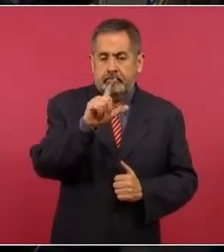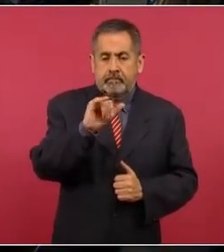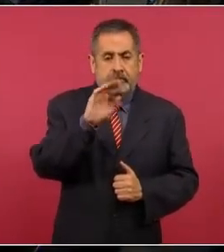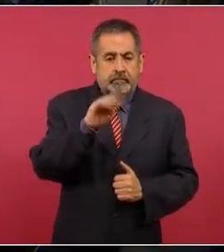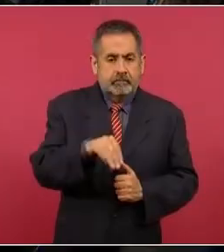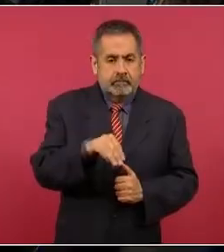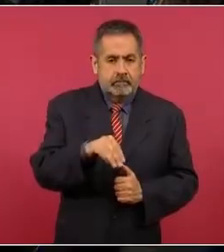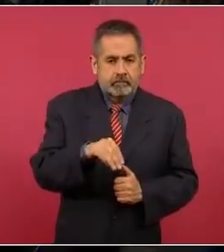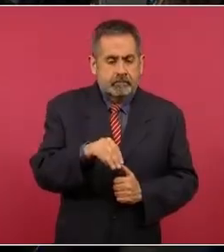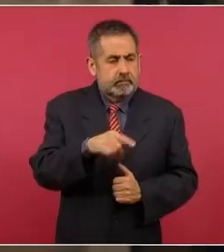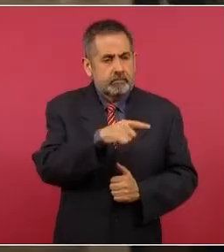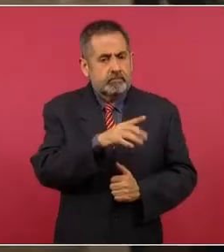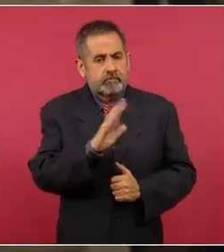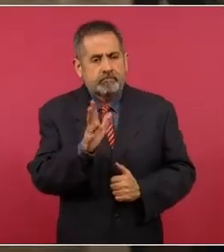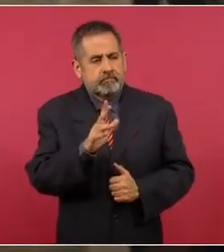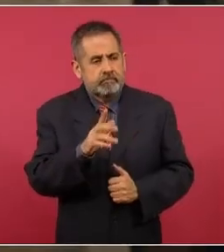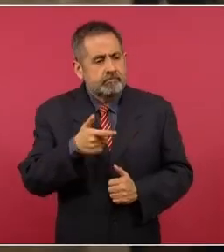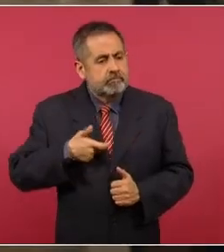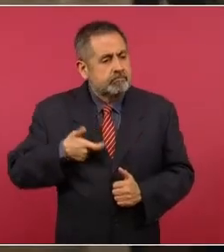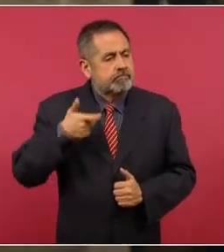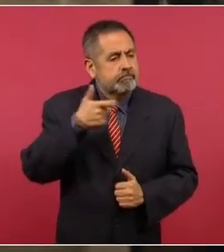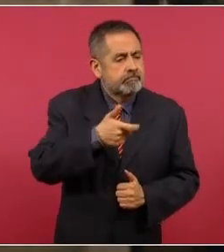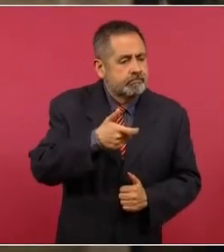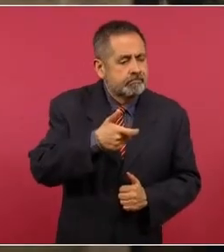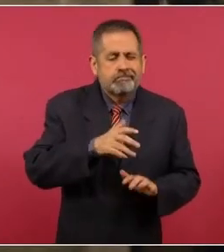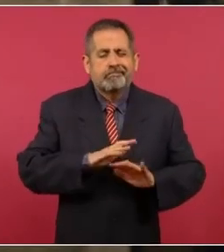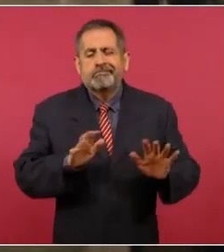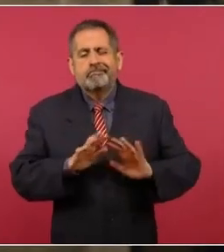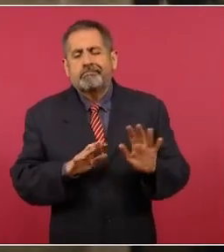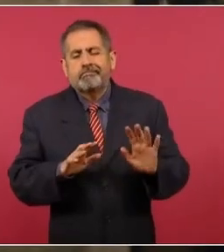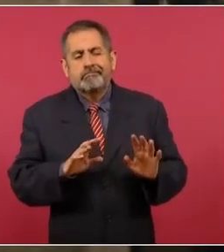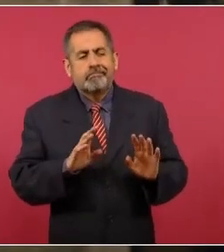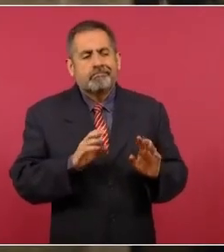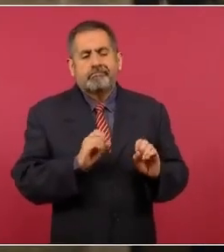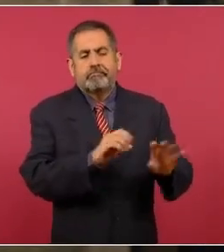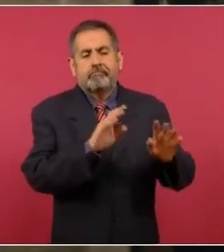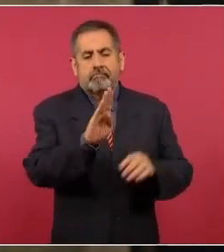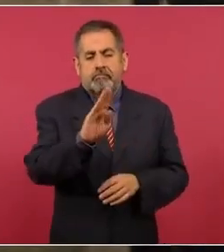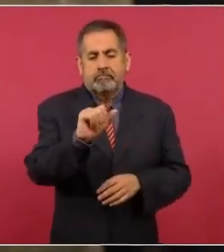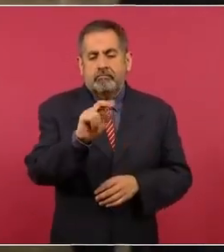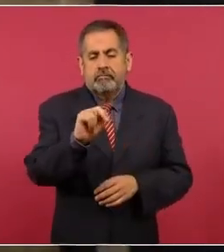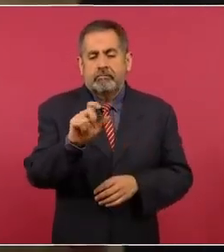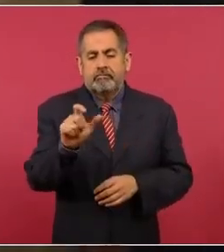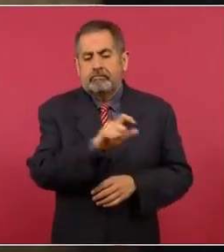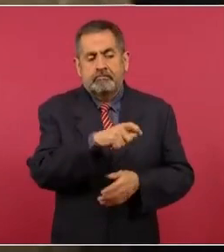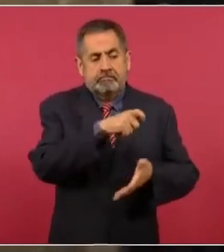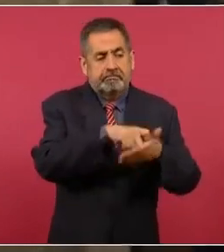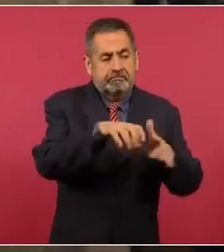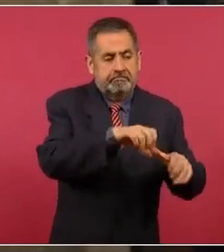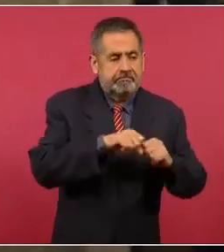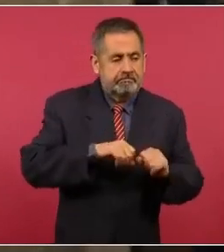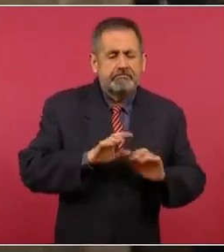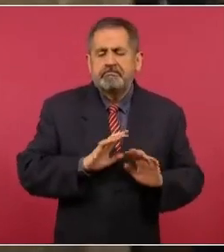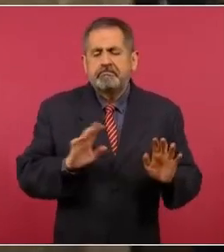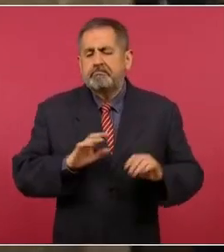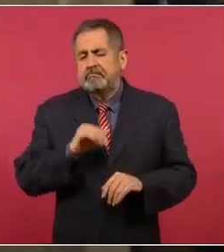vaya por la puja en la compra de Banamex? Y en este mismo tema,